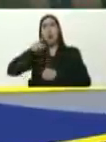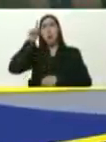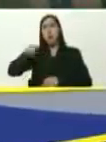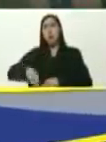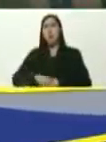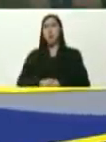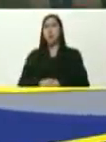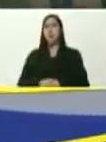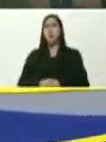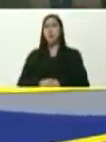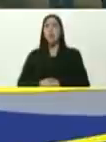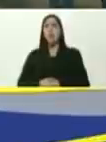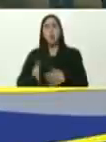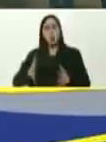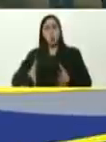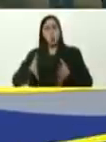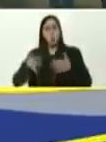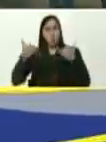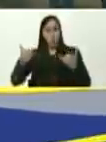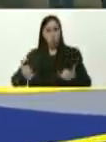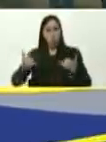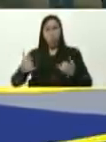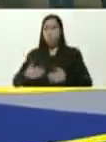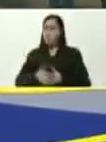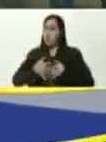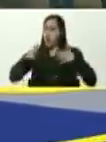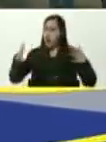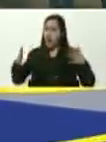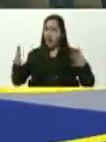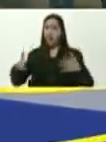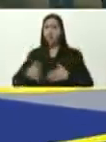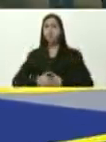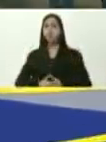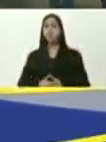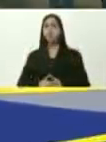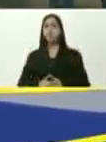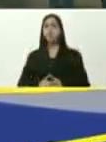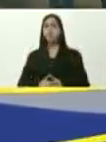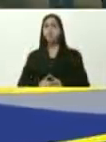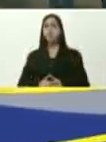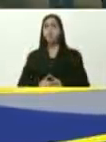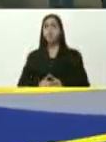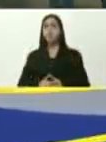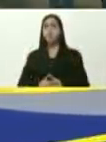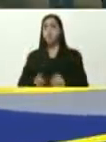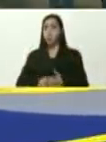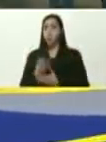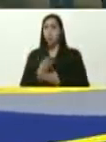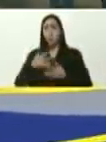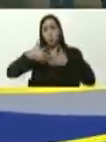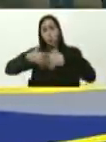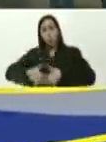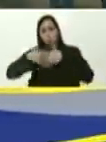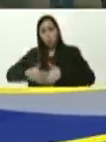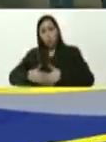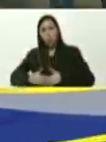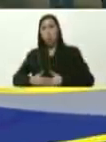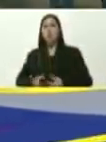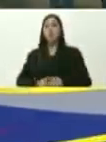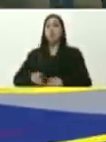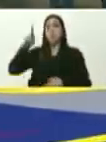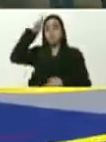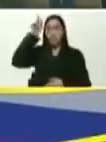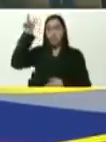hoy, es un logro, un logro, muy grande, la reinauguración, de la planta de llenado, jefa Pacuana.